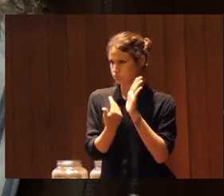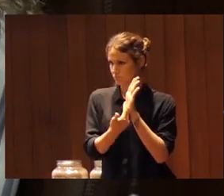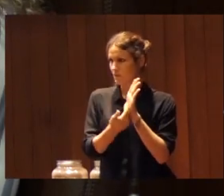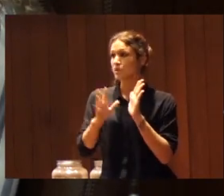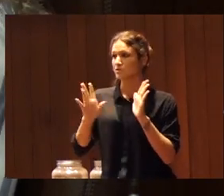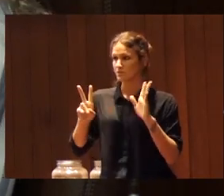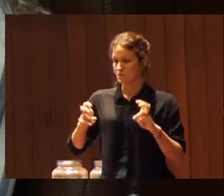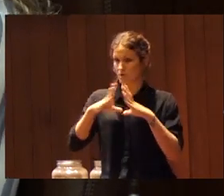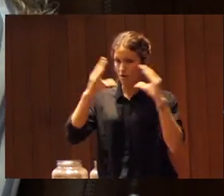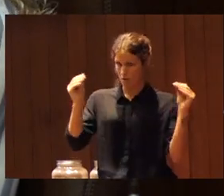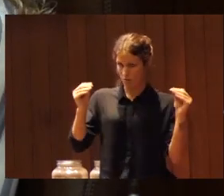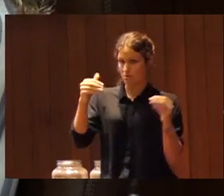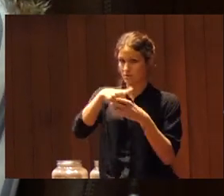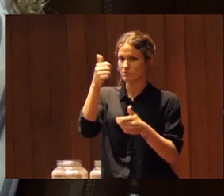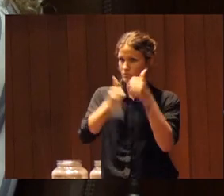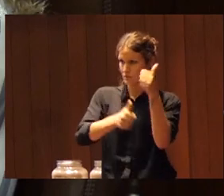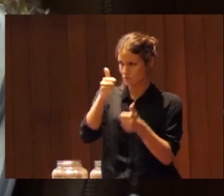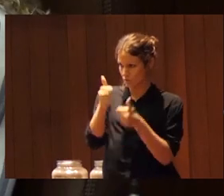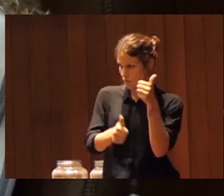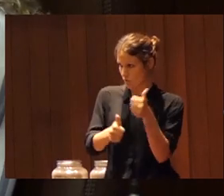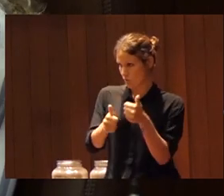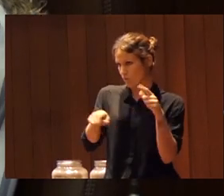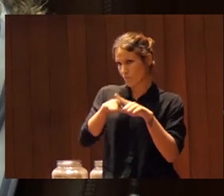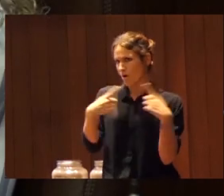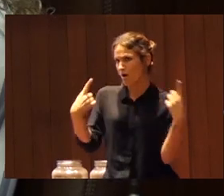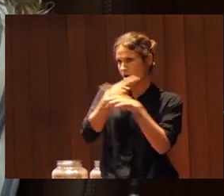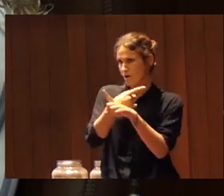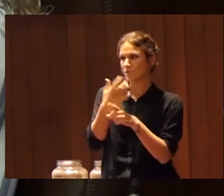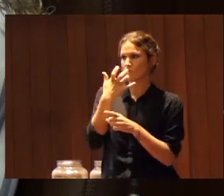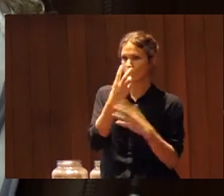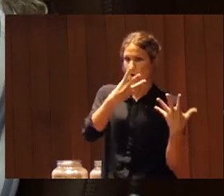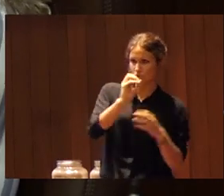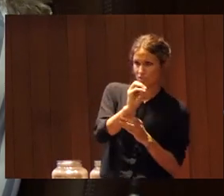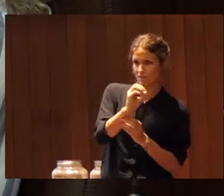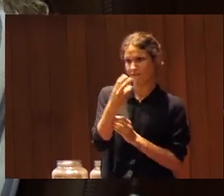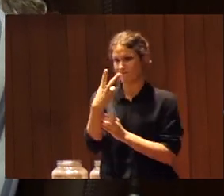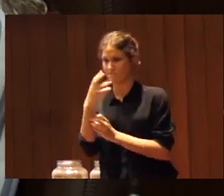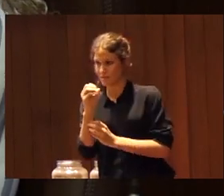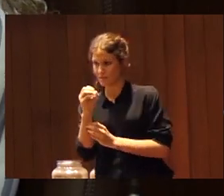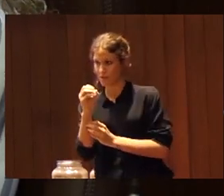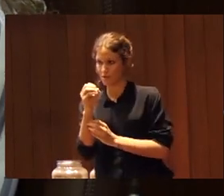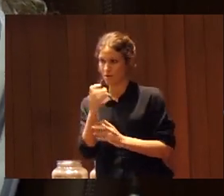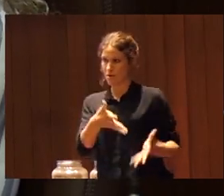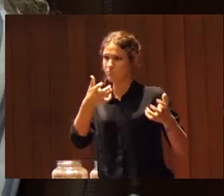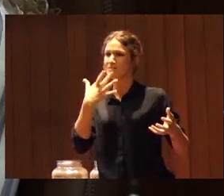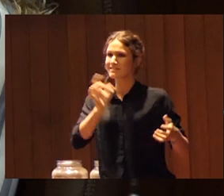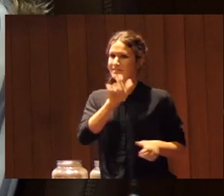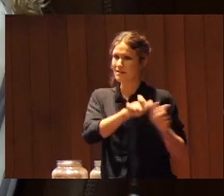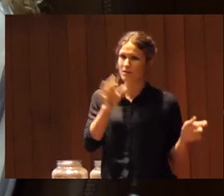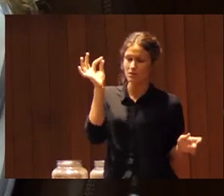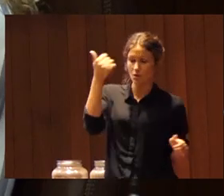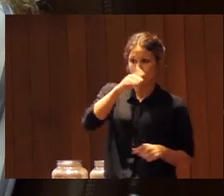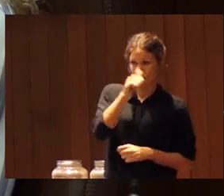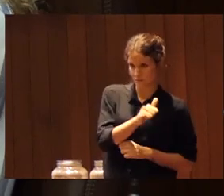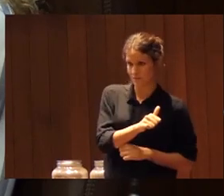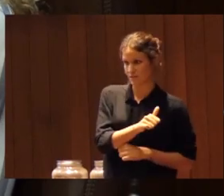universitario es inversamente proporcional un 80-20 a favor de la categoría masculina ¿qué